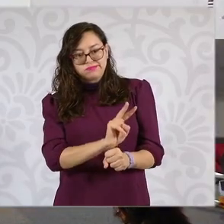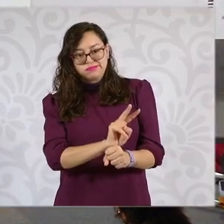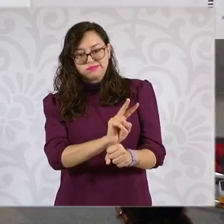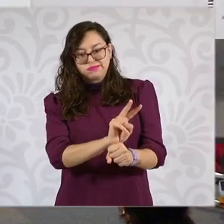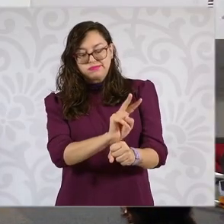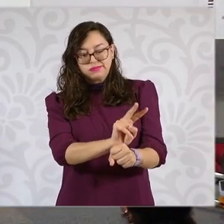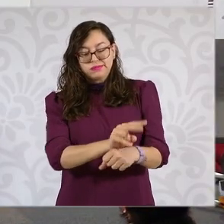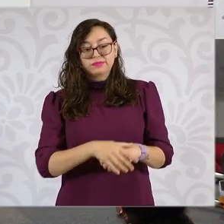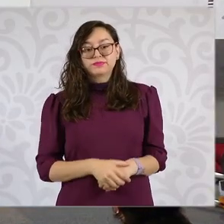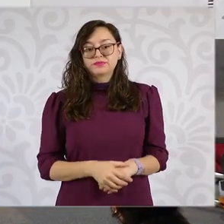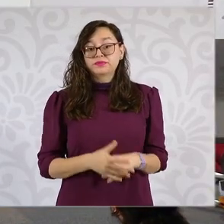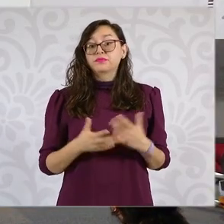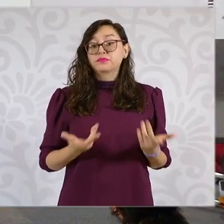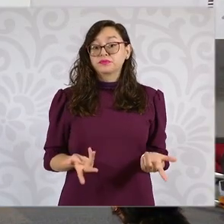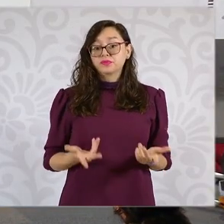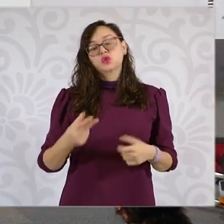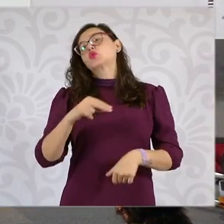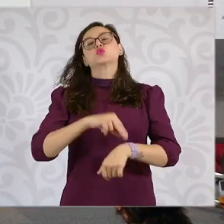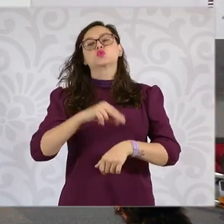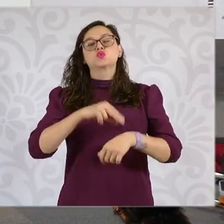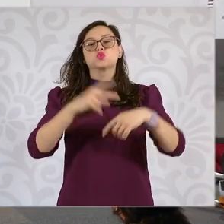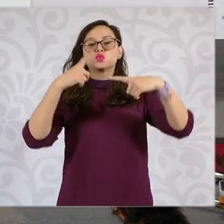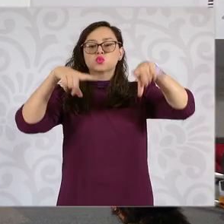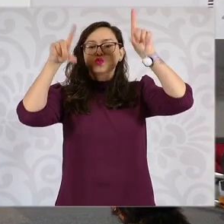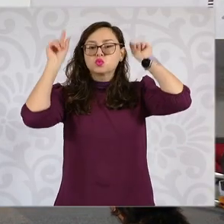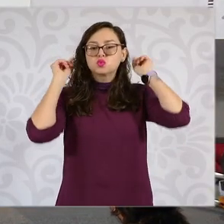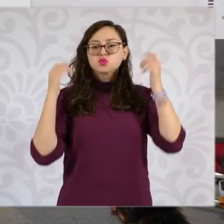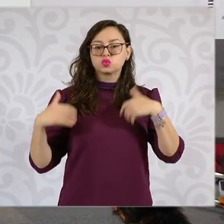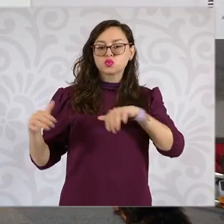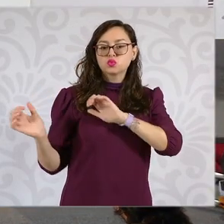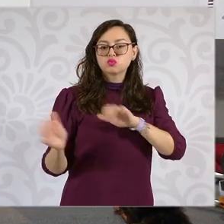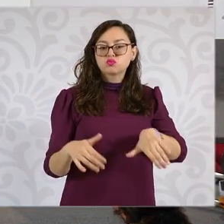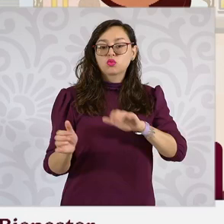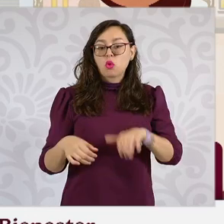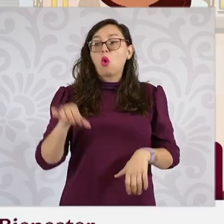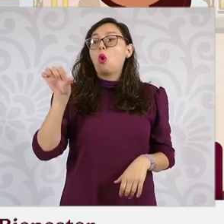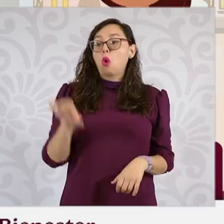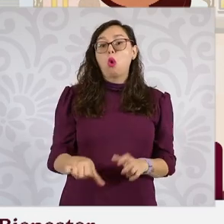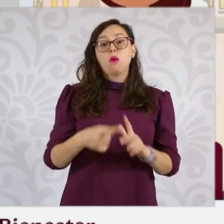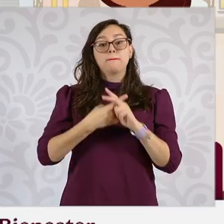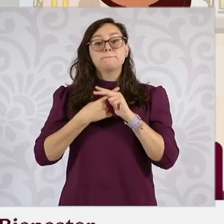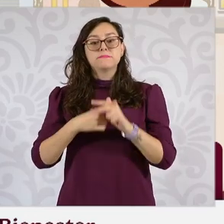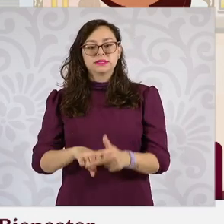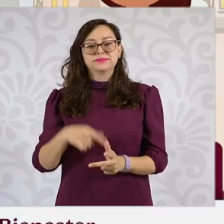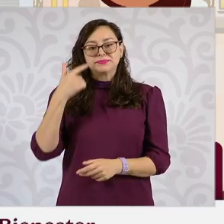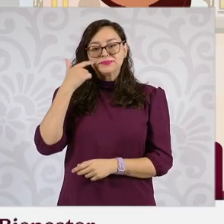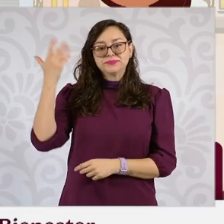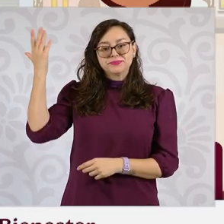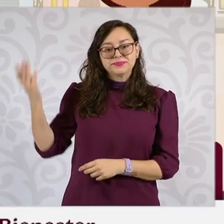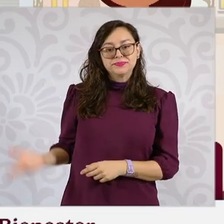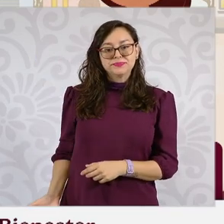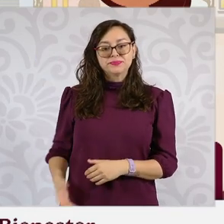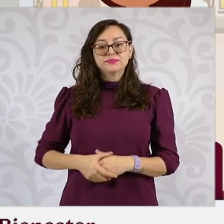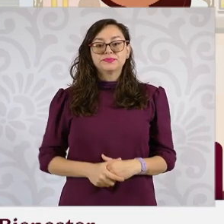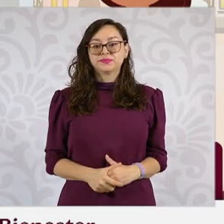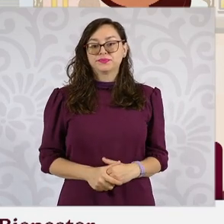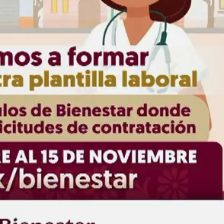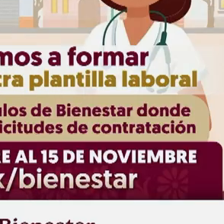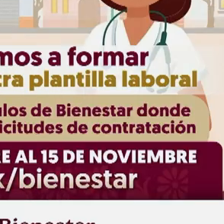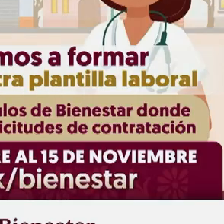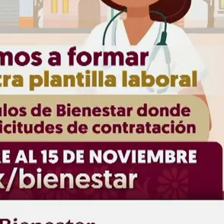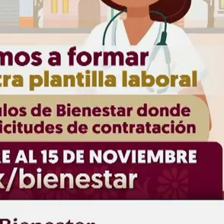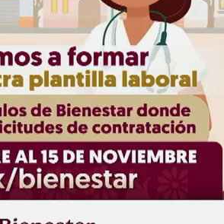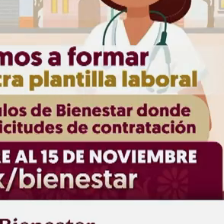Para la contratación inicia, como les digo, el día de hoy, 21 de octubre, concluye el 15 de noviembre,